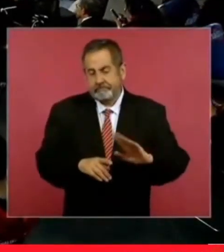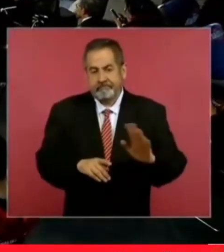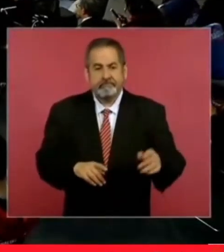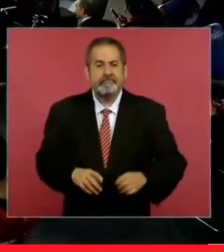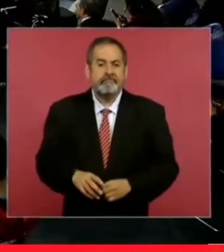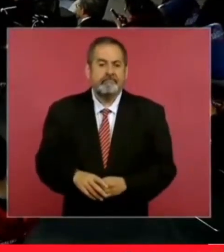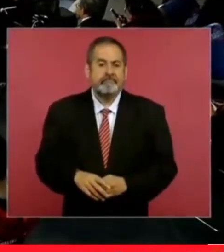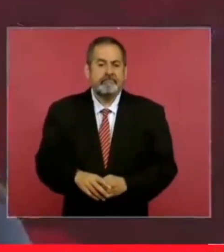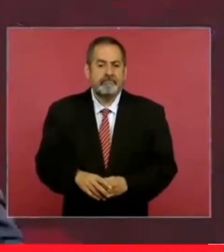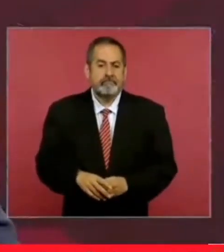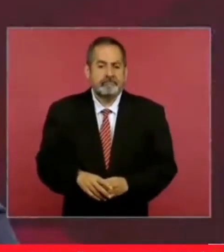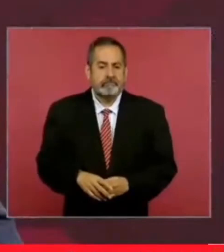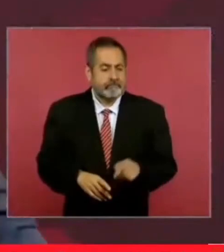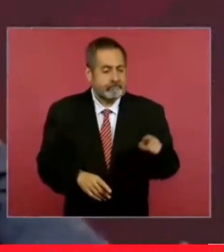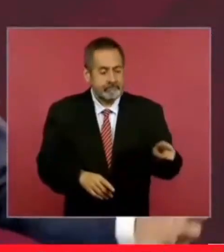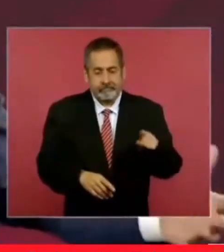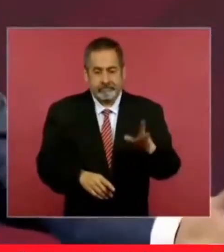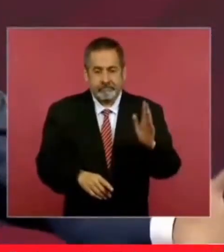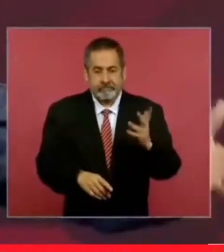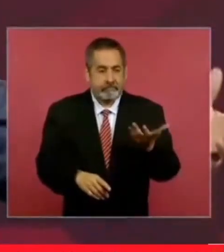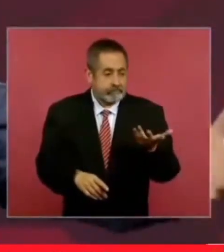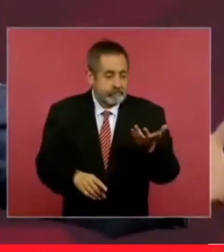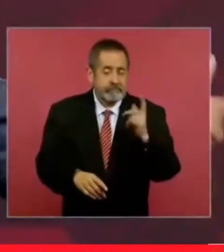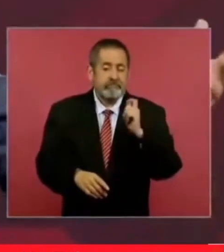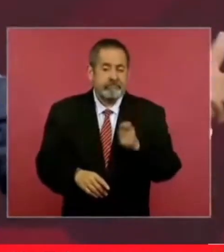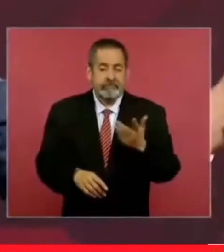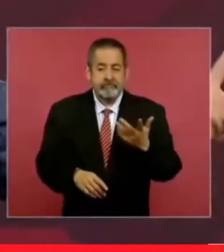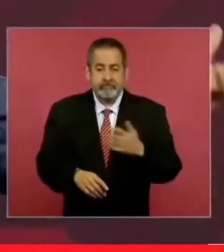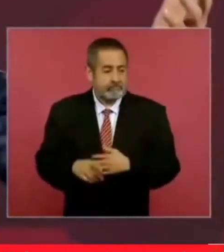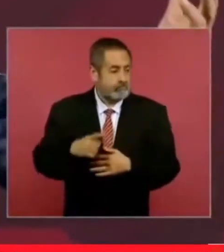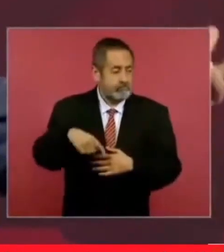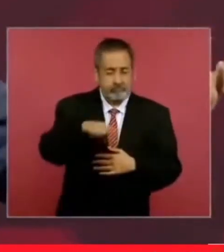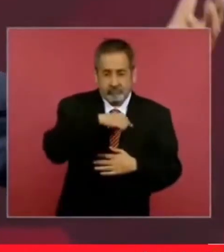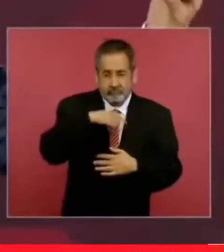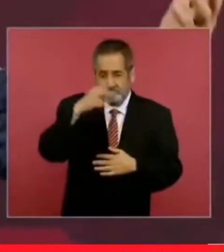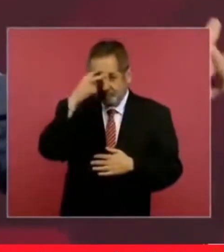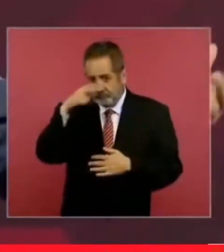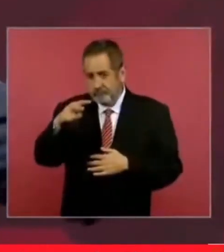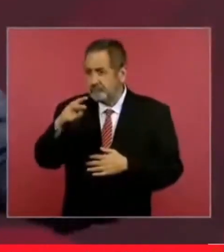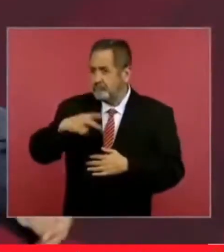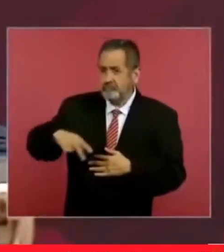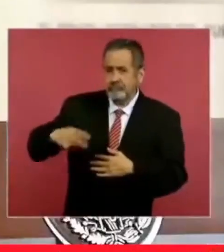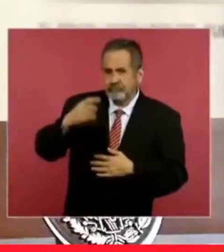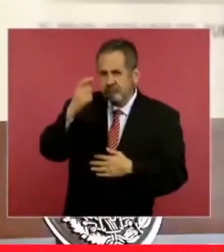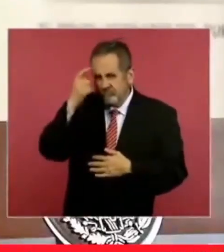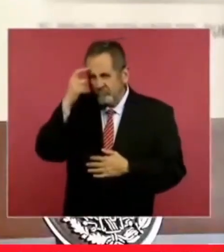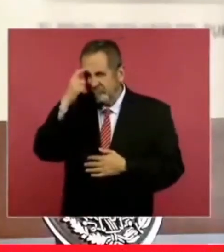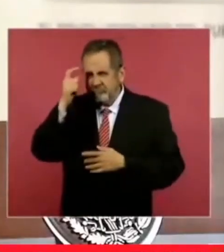para que toda la creatividad de México de su pueblo